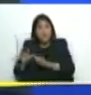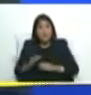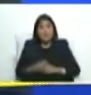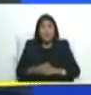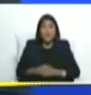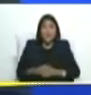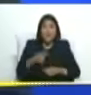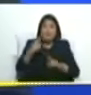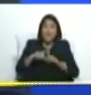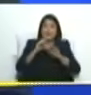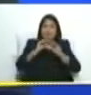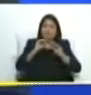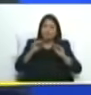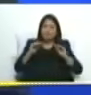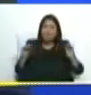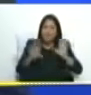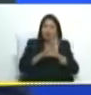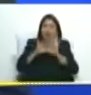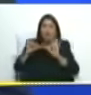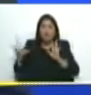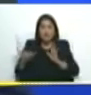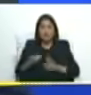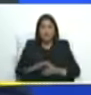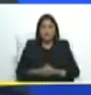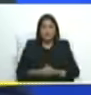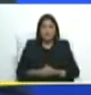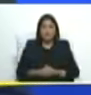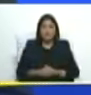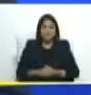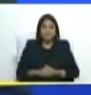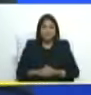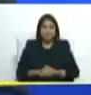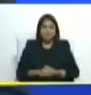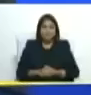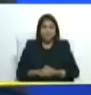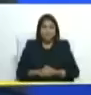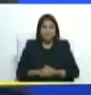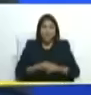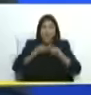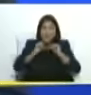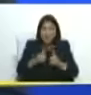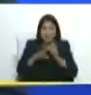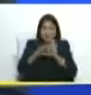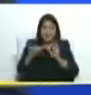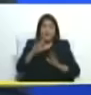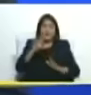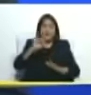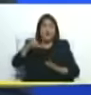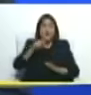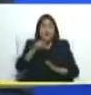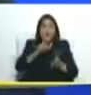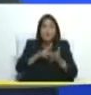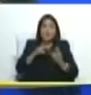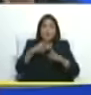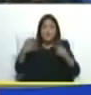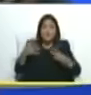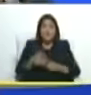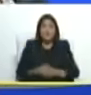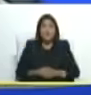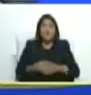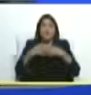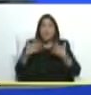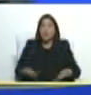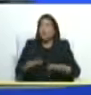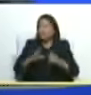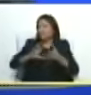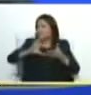convocatoria al poder constituyente activado el poder constituyente el 30 de julio 2017 llegó la